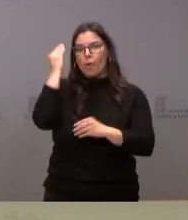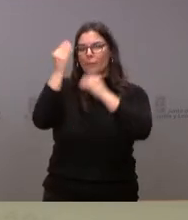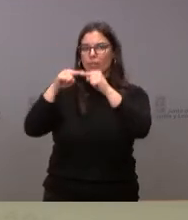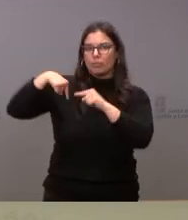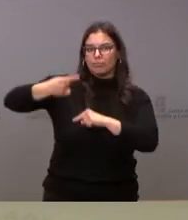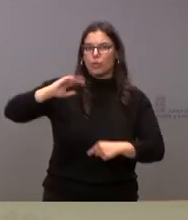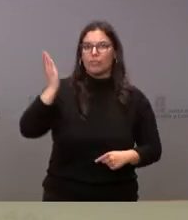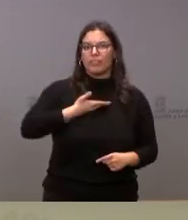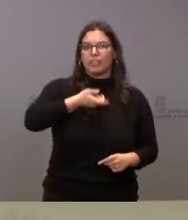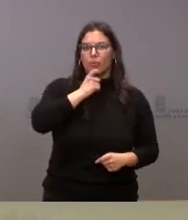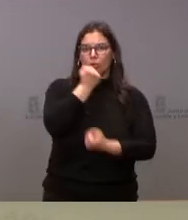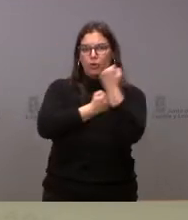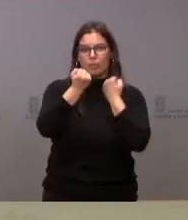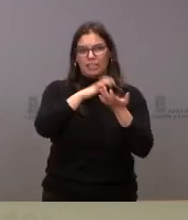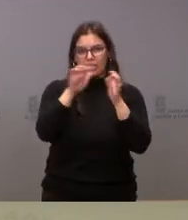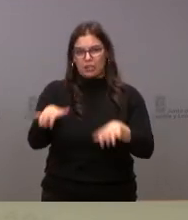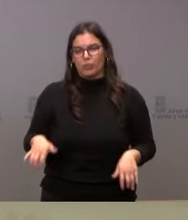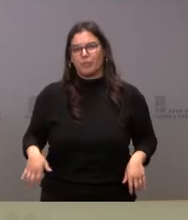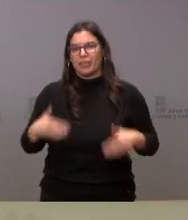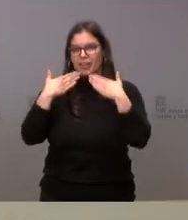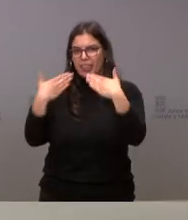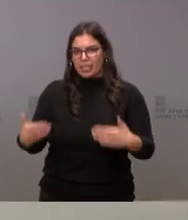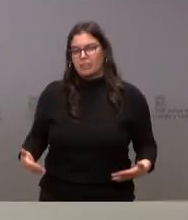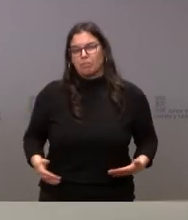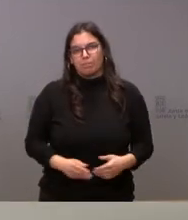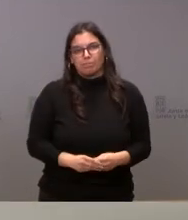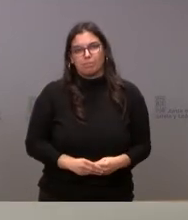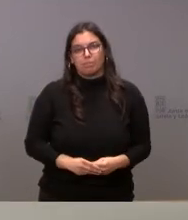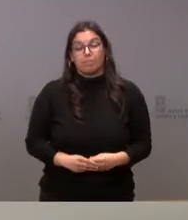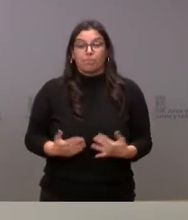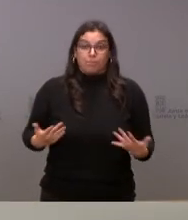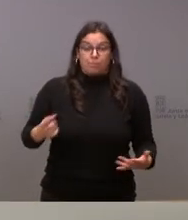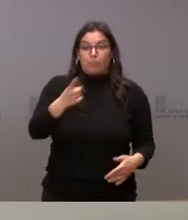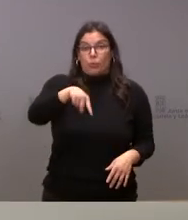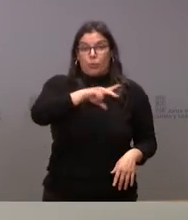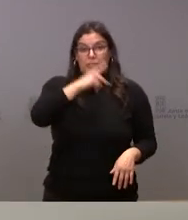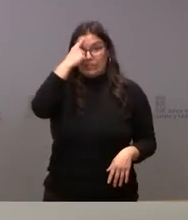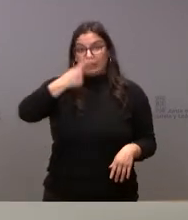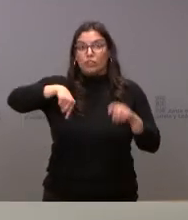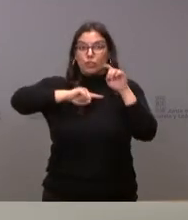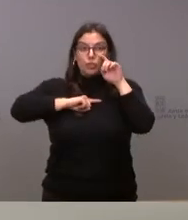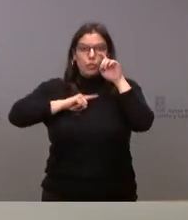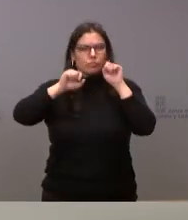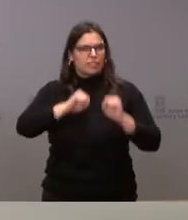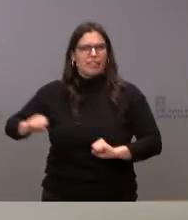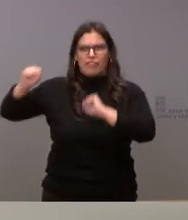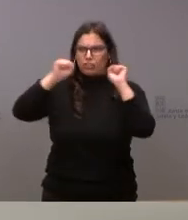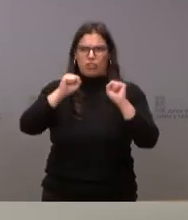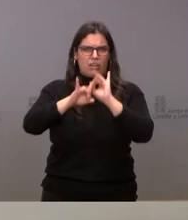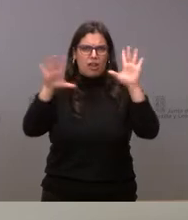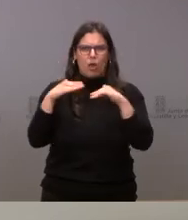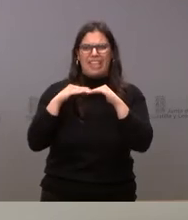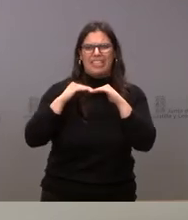tener sobre la economía castellano y leonesa esta crisis. Gracias. Bueno, ustedes saben que nosotros somos unos firmes defensores de la estabilidad,